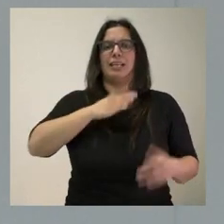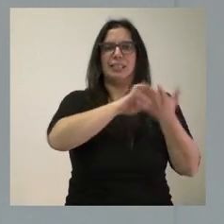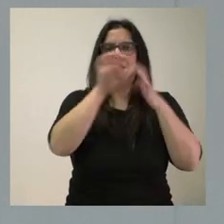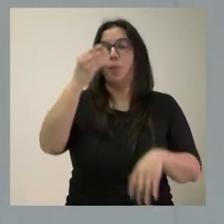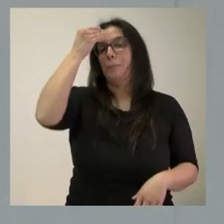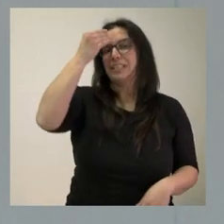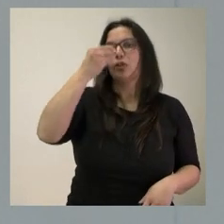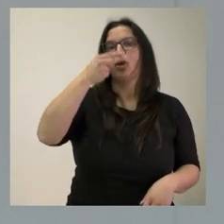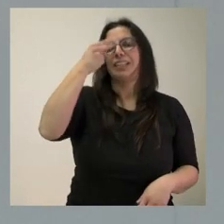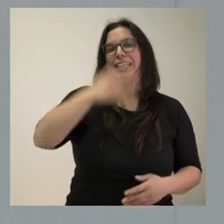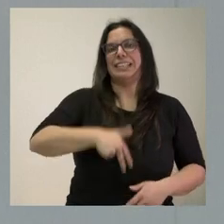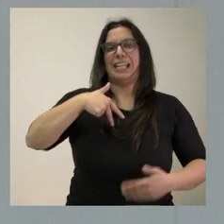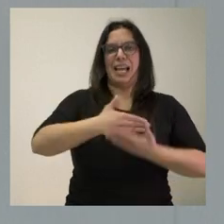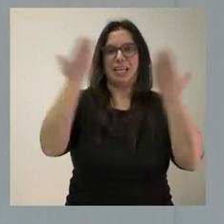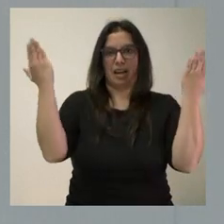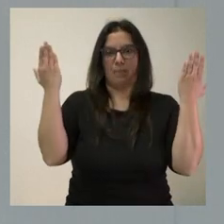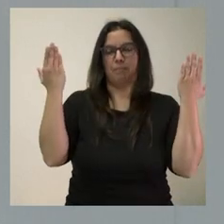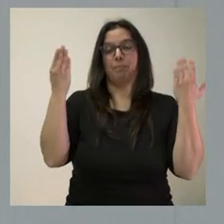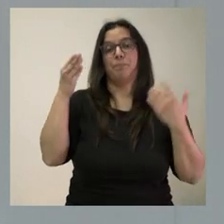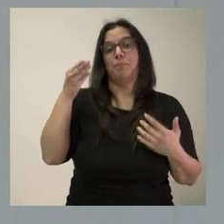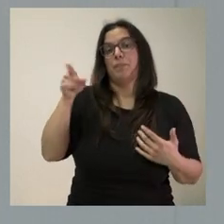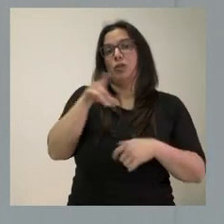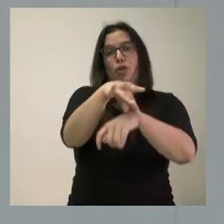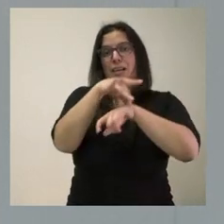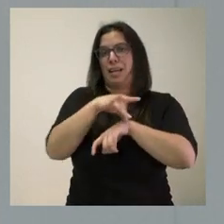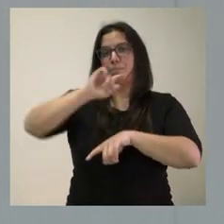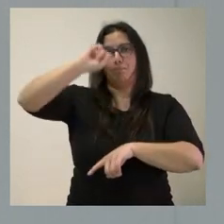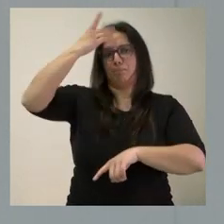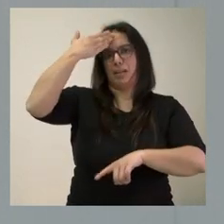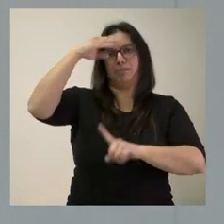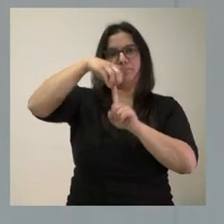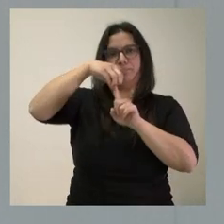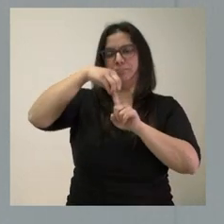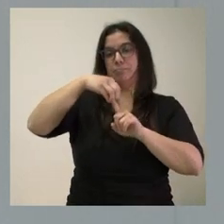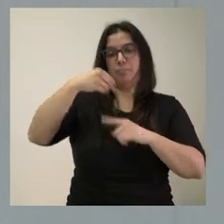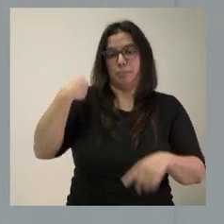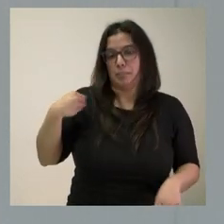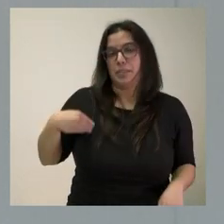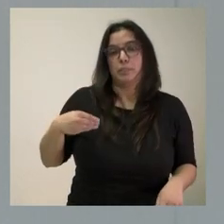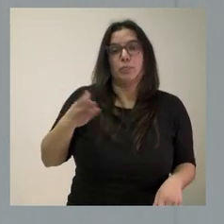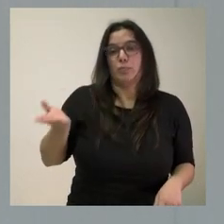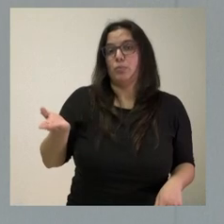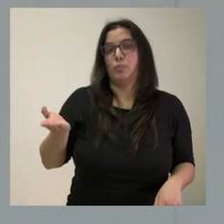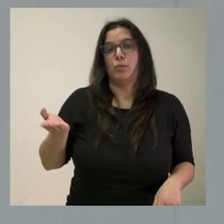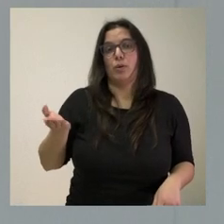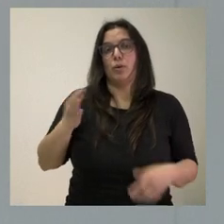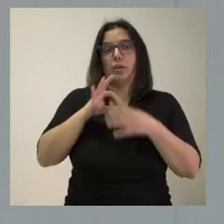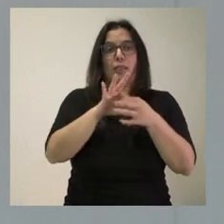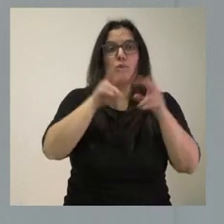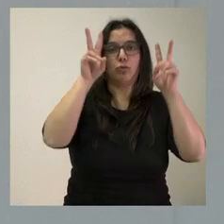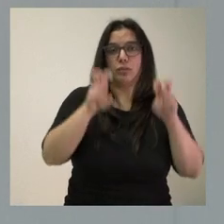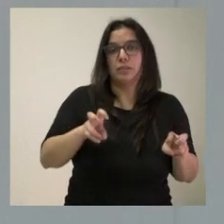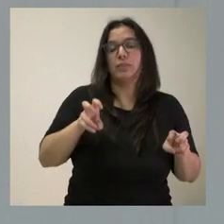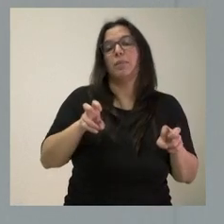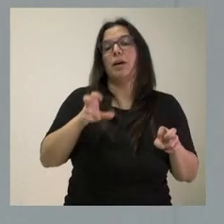en el interés de Castilla y León. Y esa es la guía de actuación que ha tenido siempre, la que tendría en relación con esta cuestión y la que le